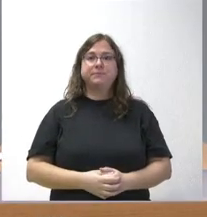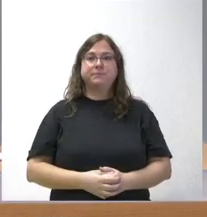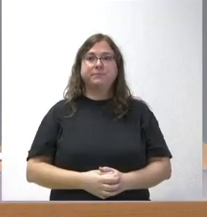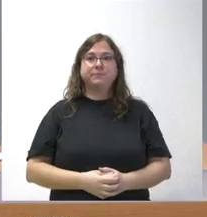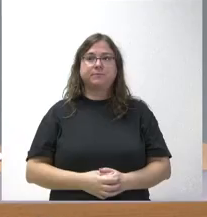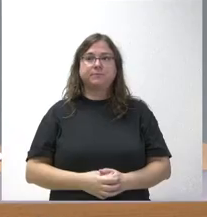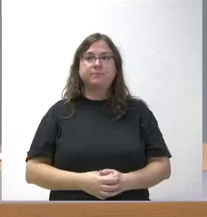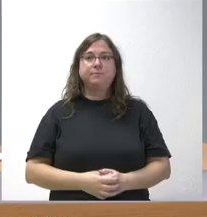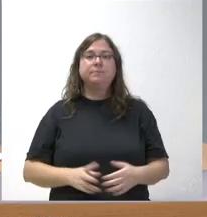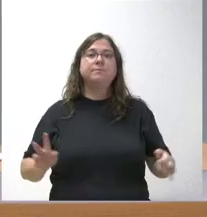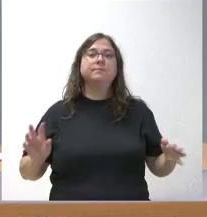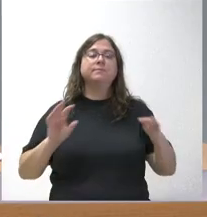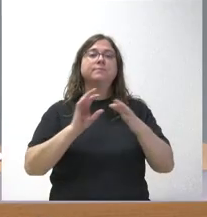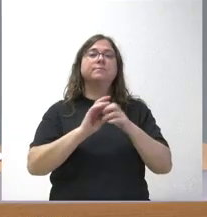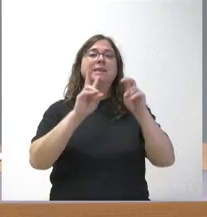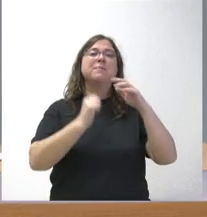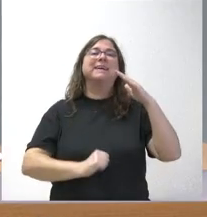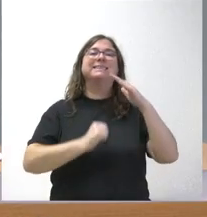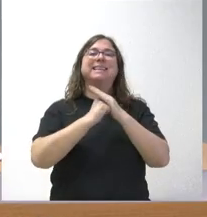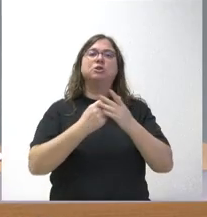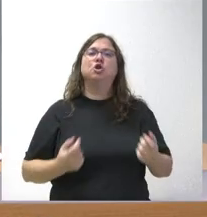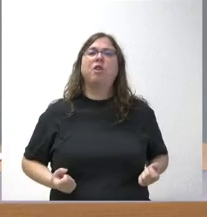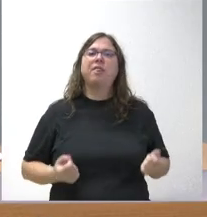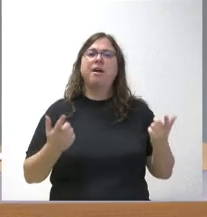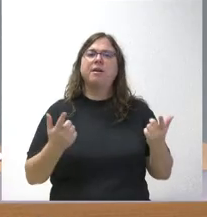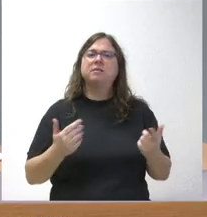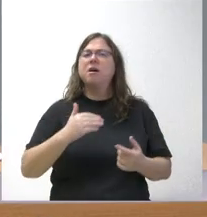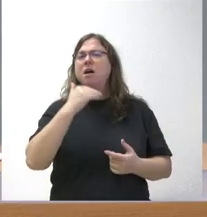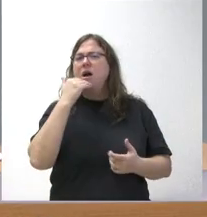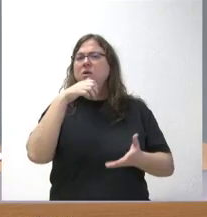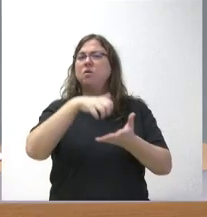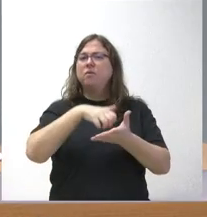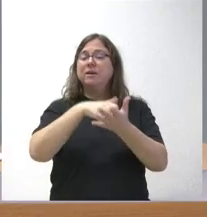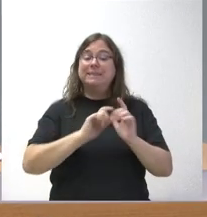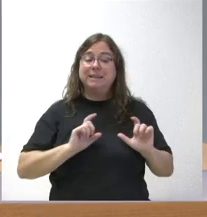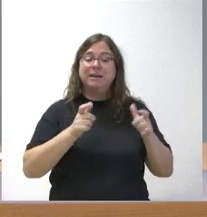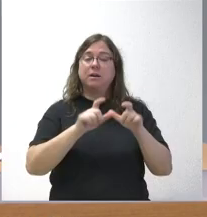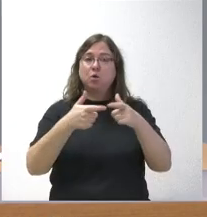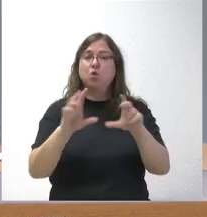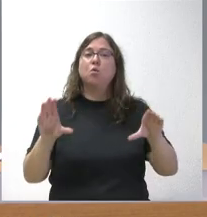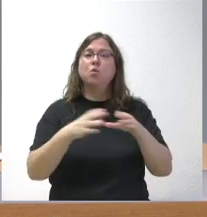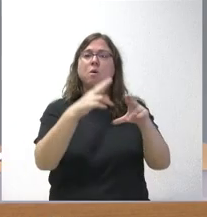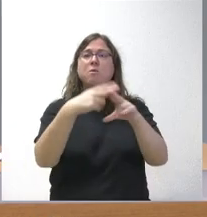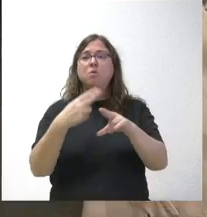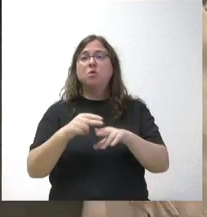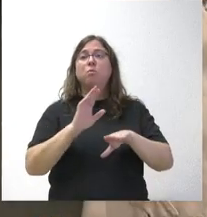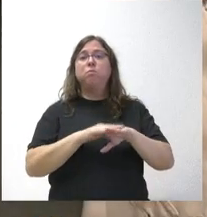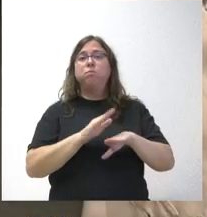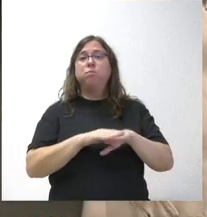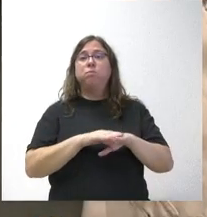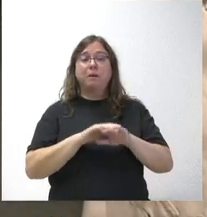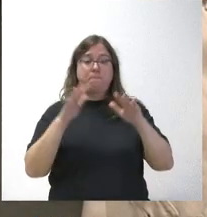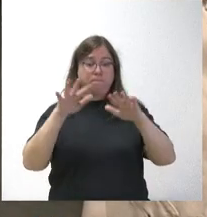En relación al techo de gasto, no sé si tienen ya alguna estimación de fechas para reunirse con los grupos, en vista de que el